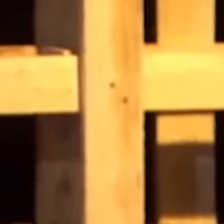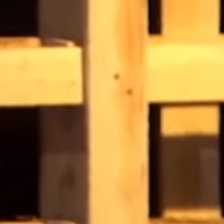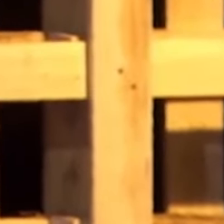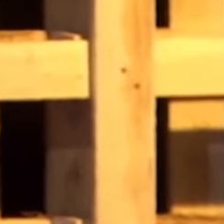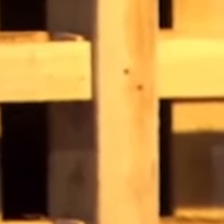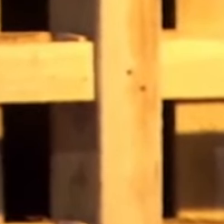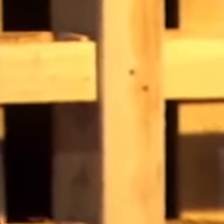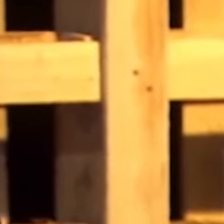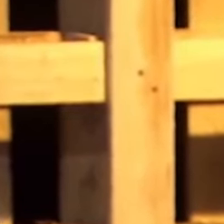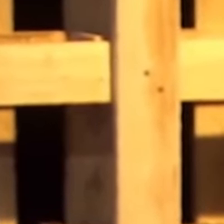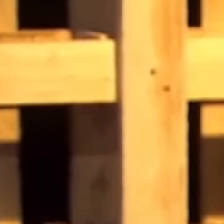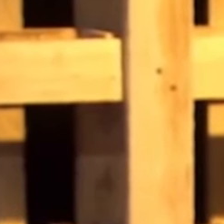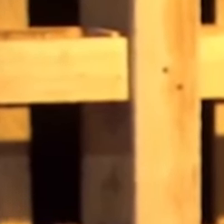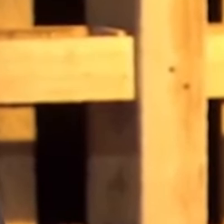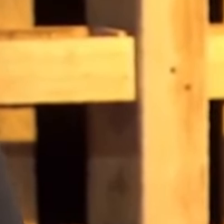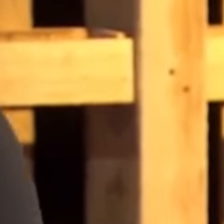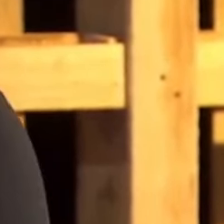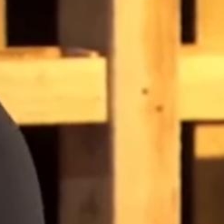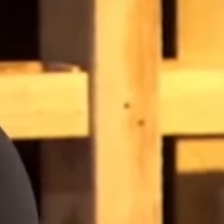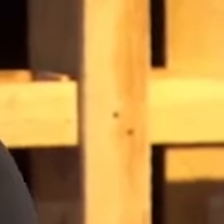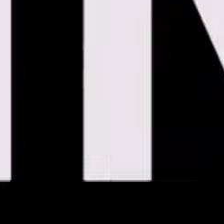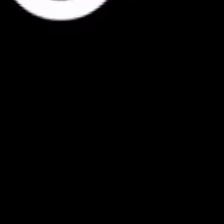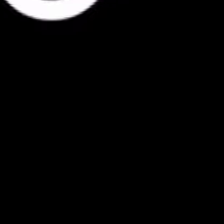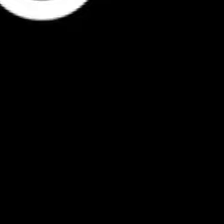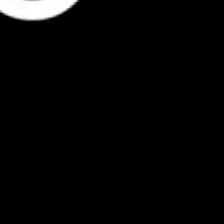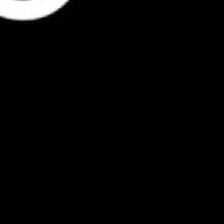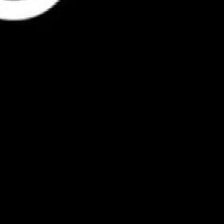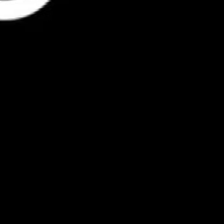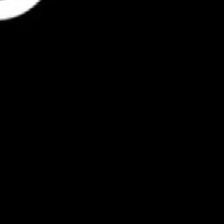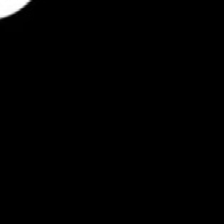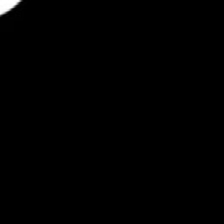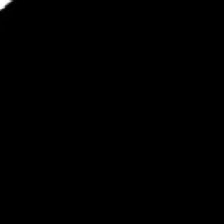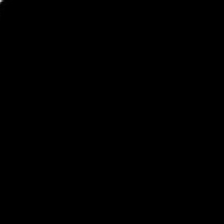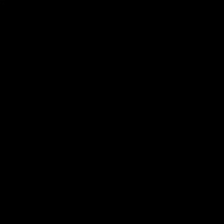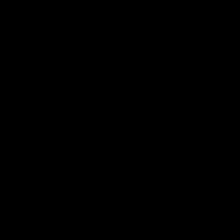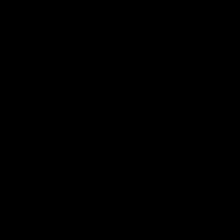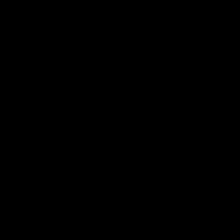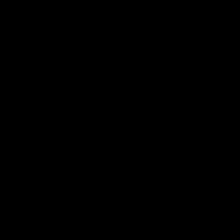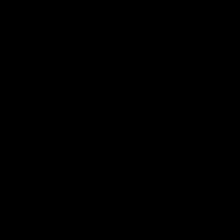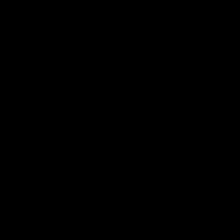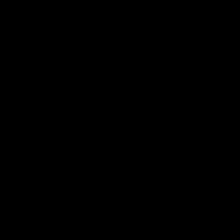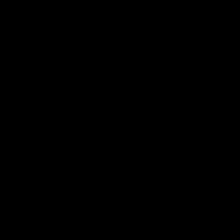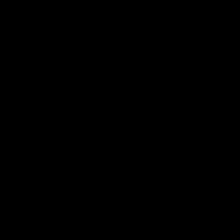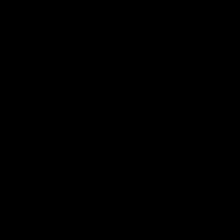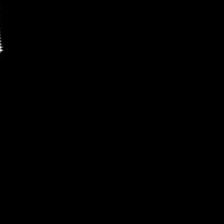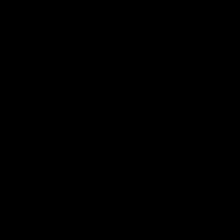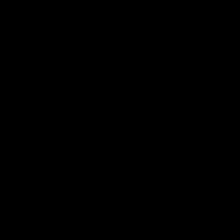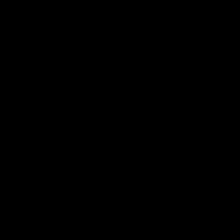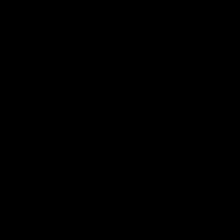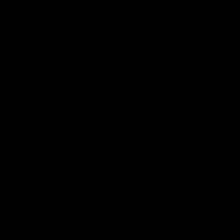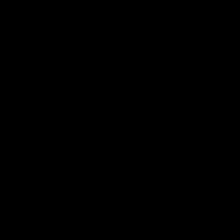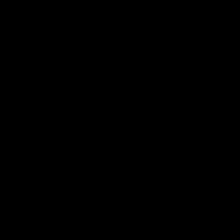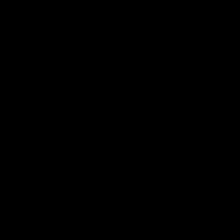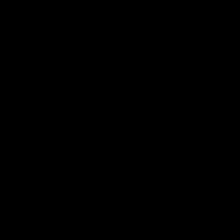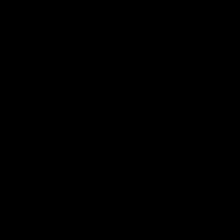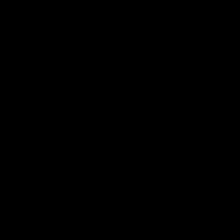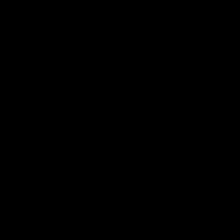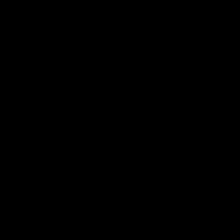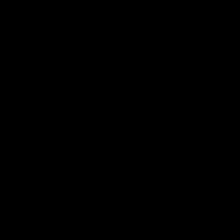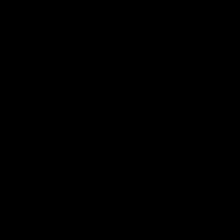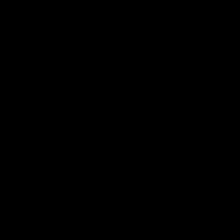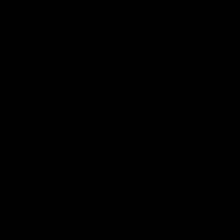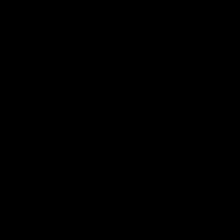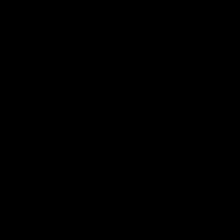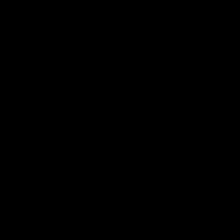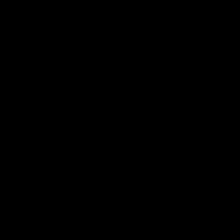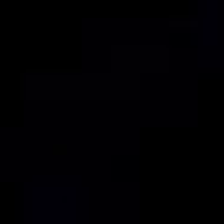esa decisión. Un espacio para los amantes de la música actual. Instinto. De lunes a sábado a las 11 y 30